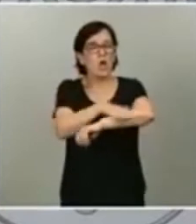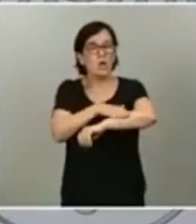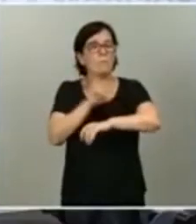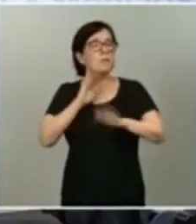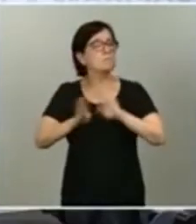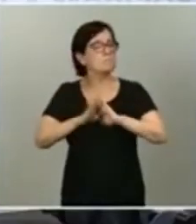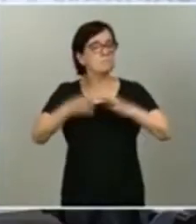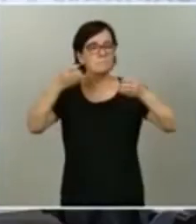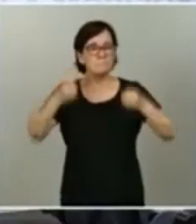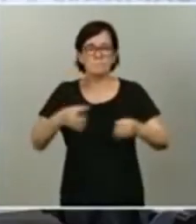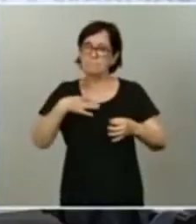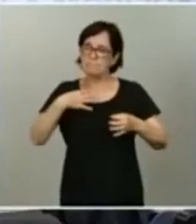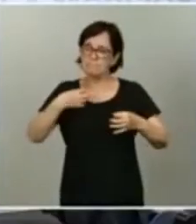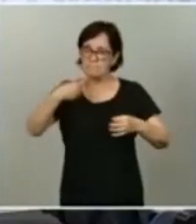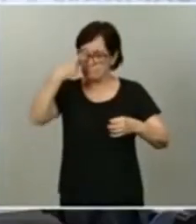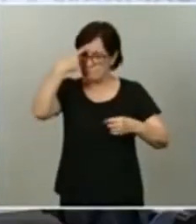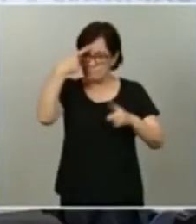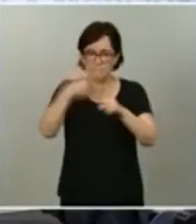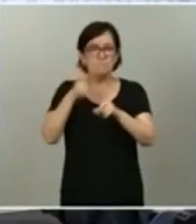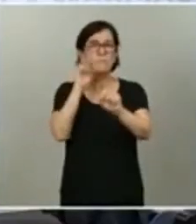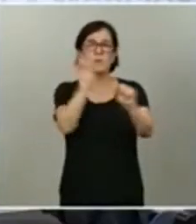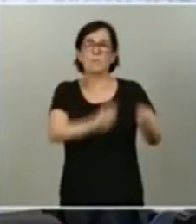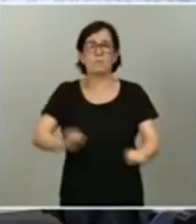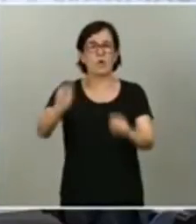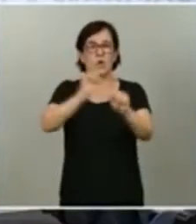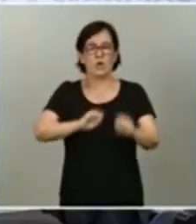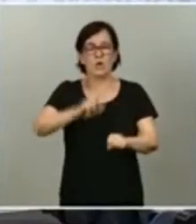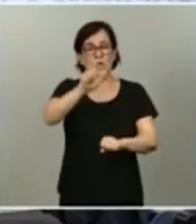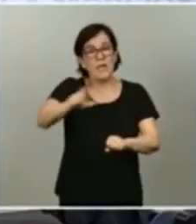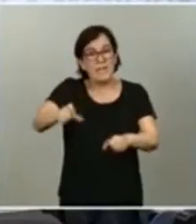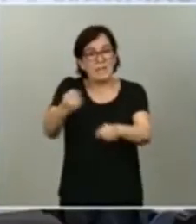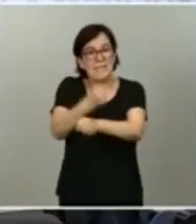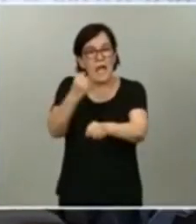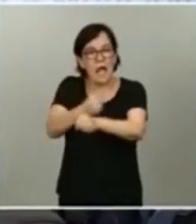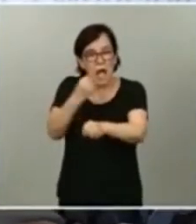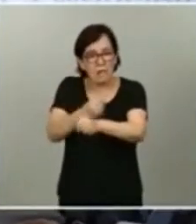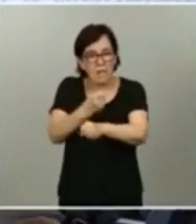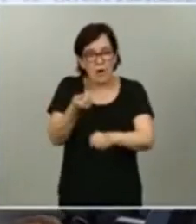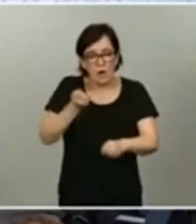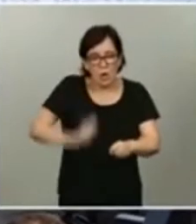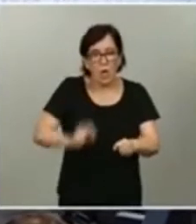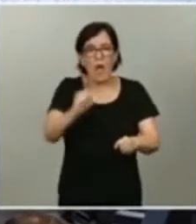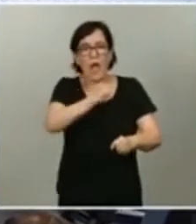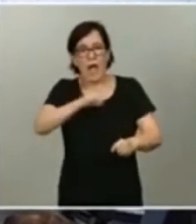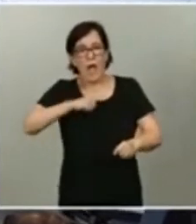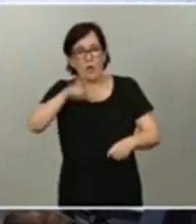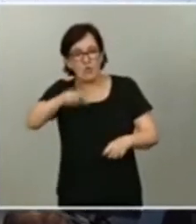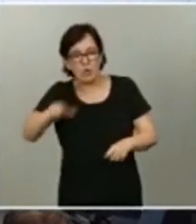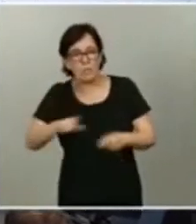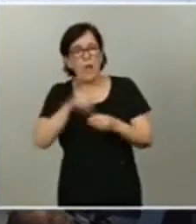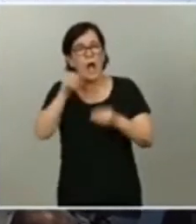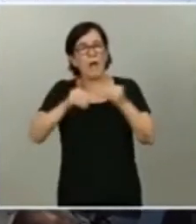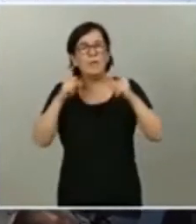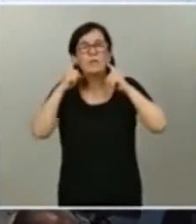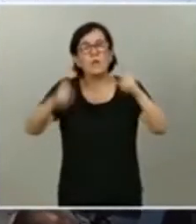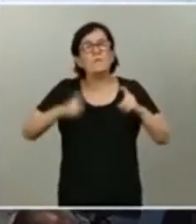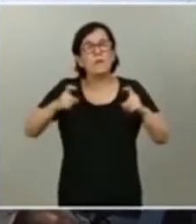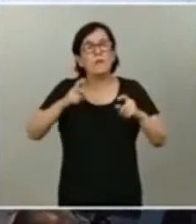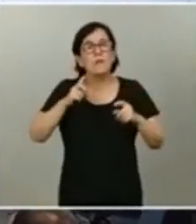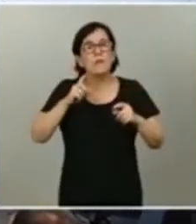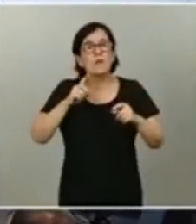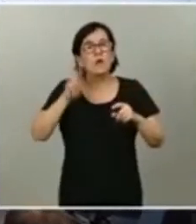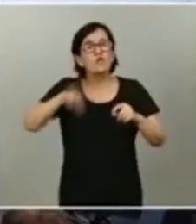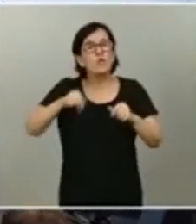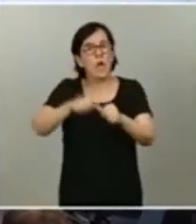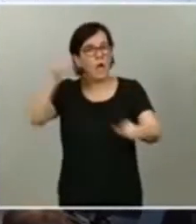en su empeño en proteger las rentas de trabajadores, las rentas de autónomos haciendo un esfuerzo que nunca antes se había